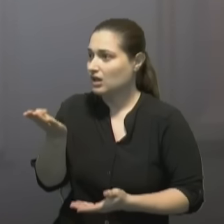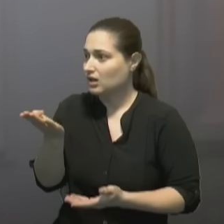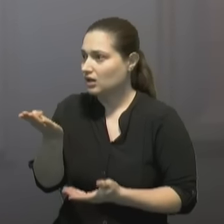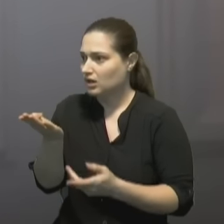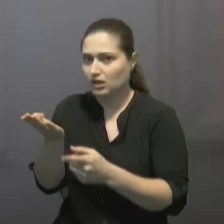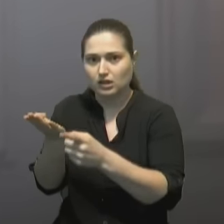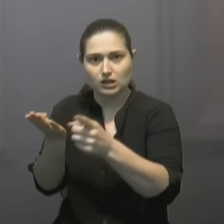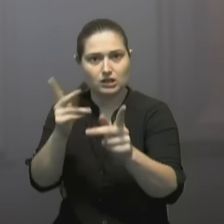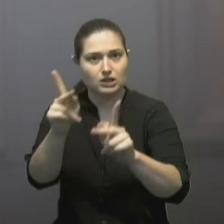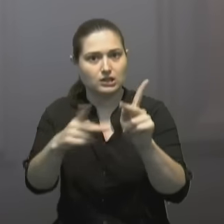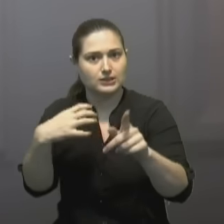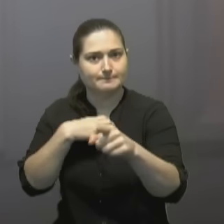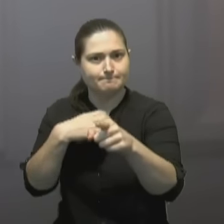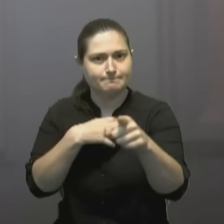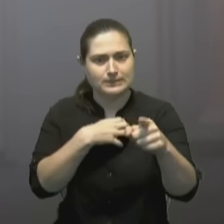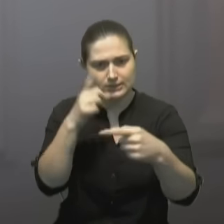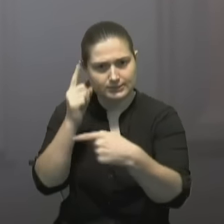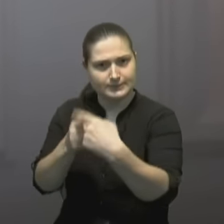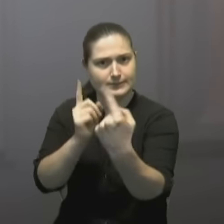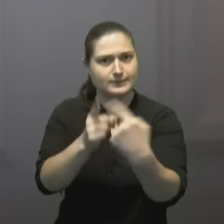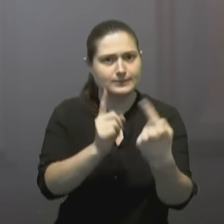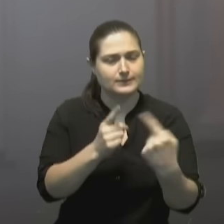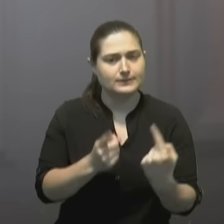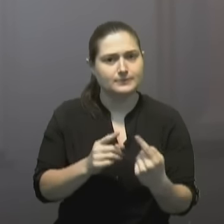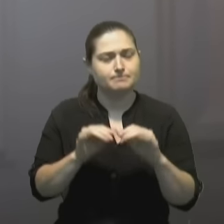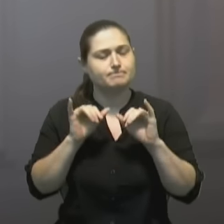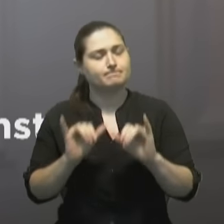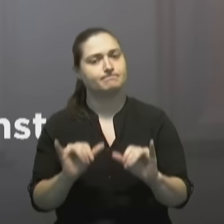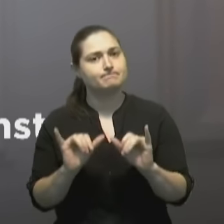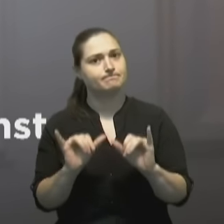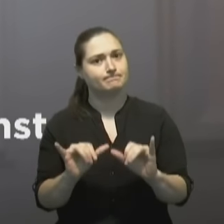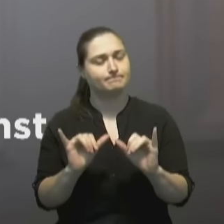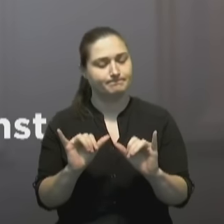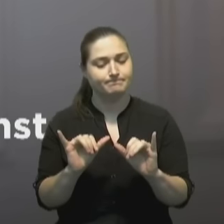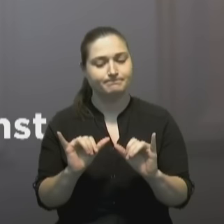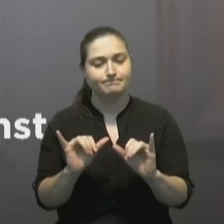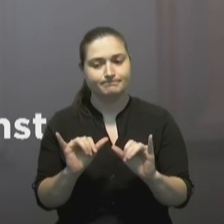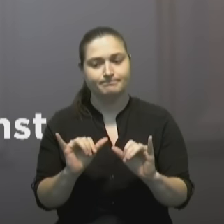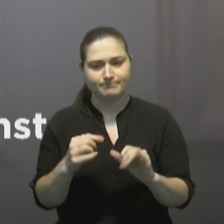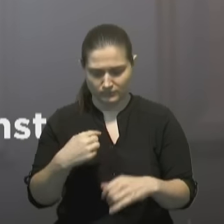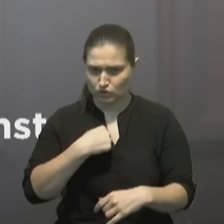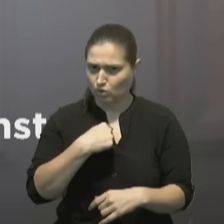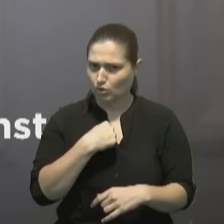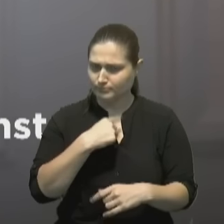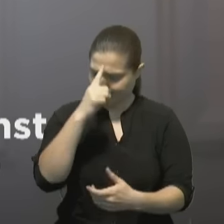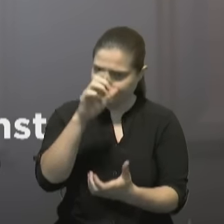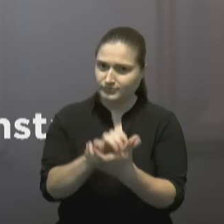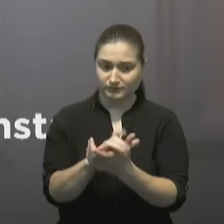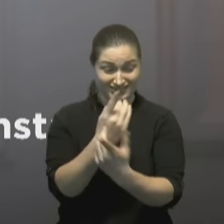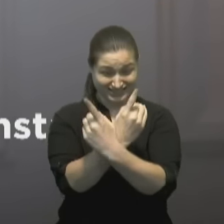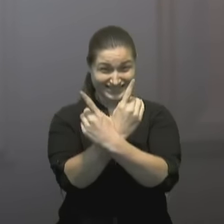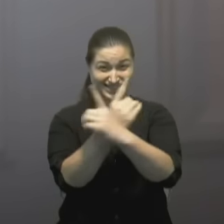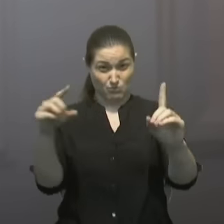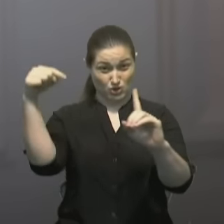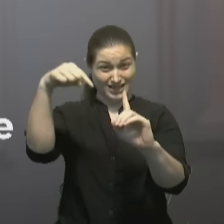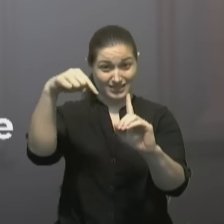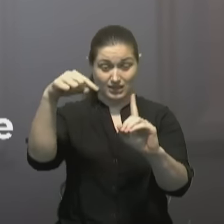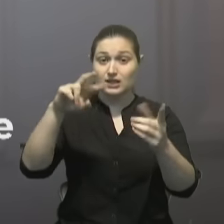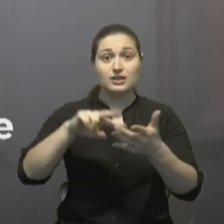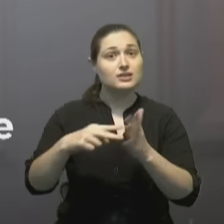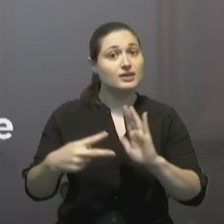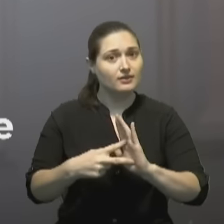el apoyo ciudadano. Estoy convencido de que nuestra democracia debe ser un diálogo constante,